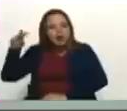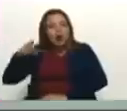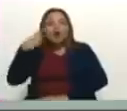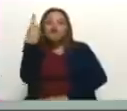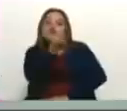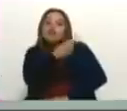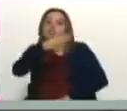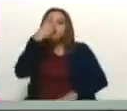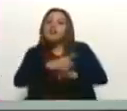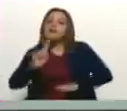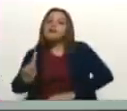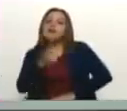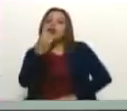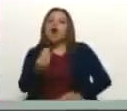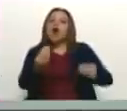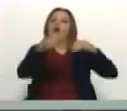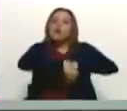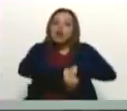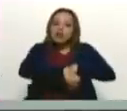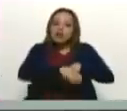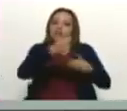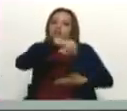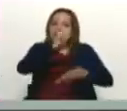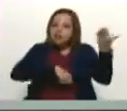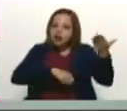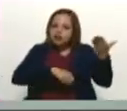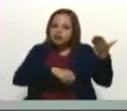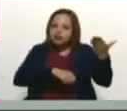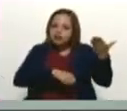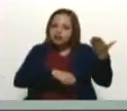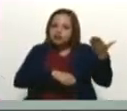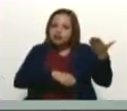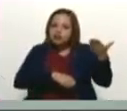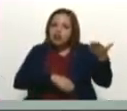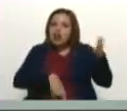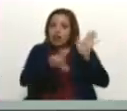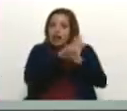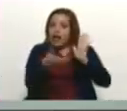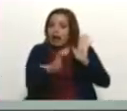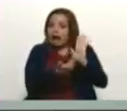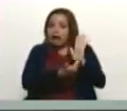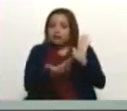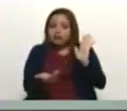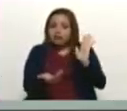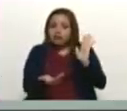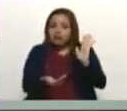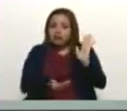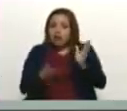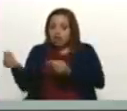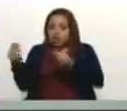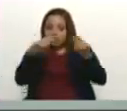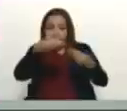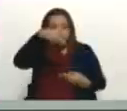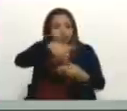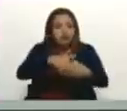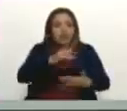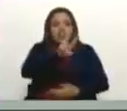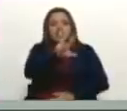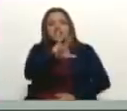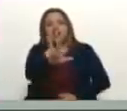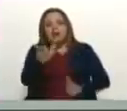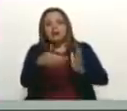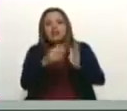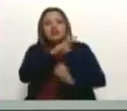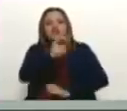cumplen la firma, el acuerdo, legalizado, y depositan los 3.200 millones de